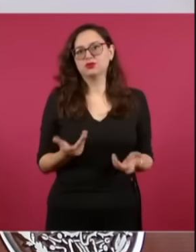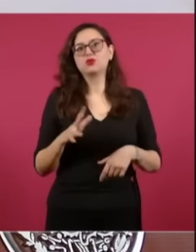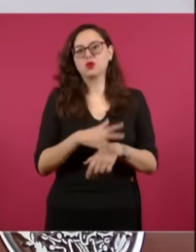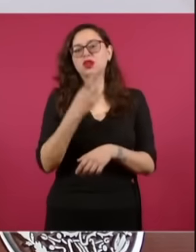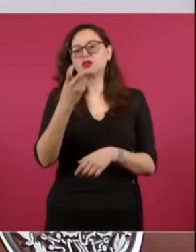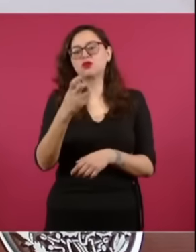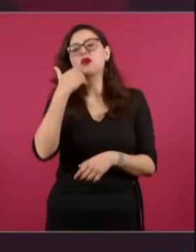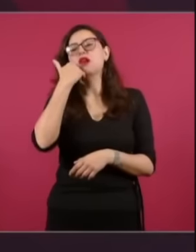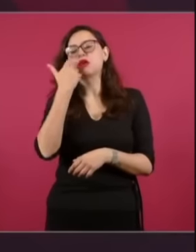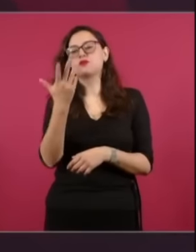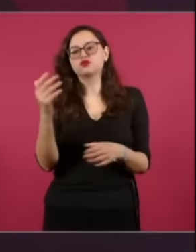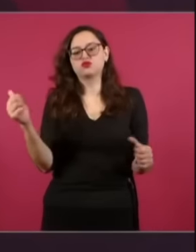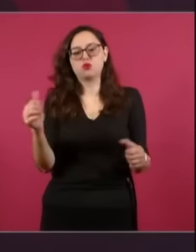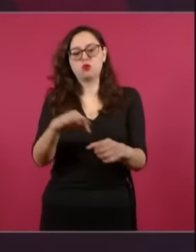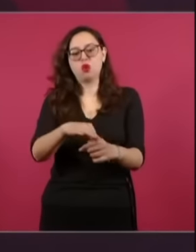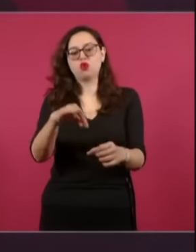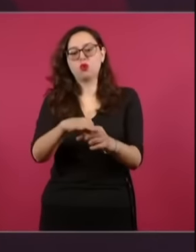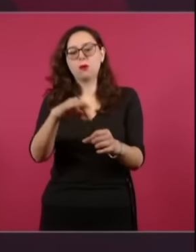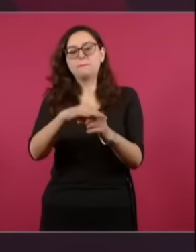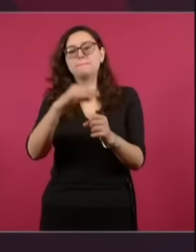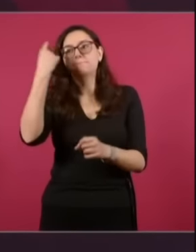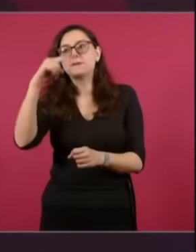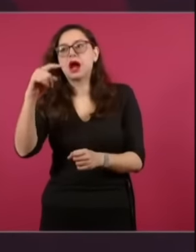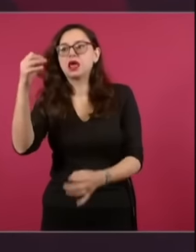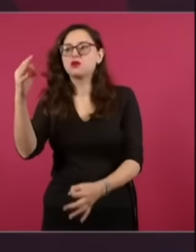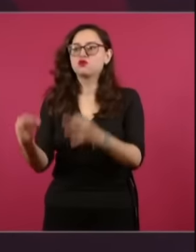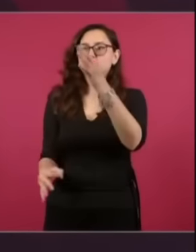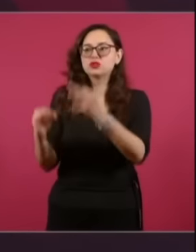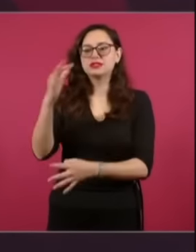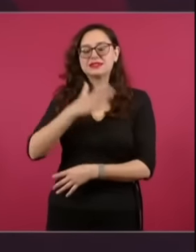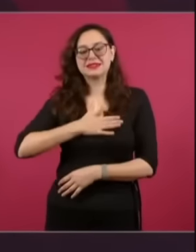y se vaya limpiando el Poder Judicial.